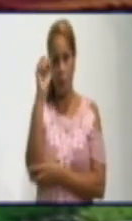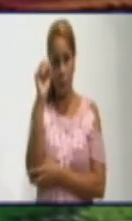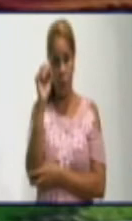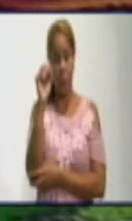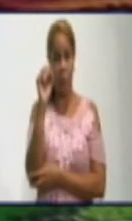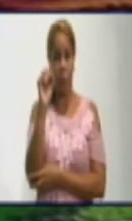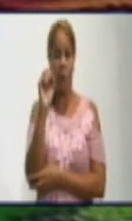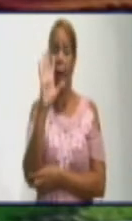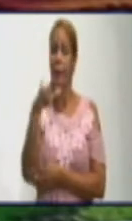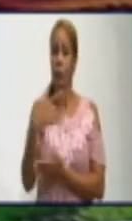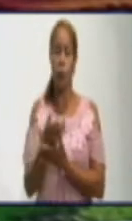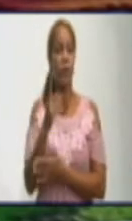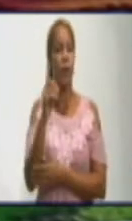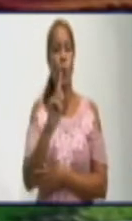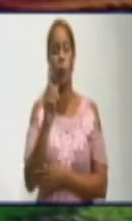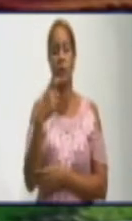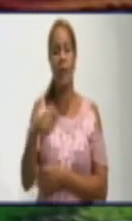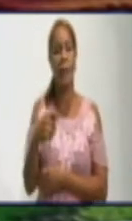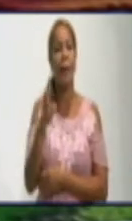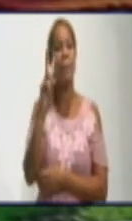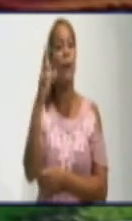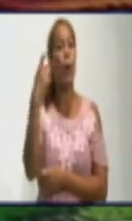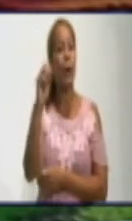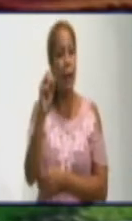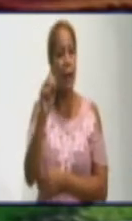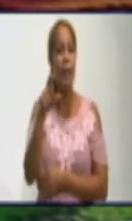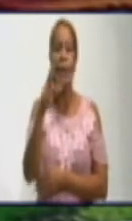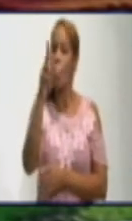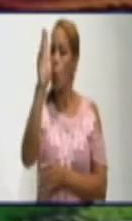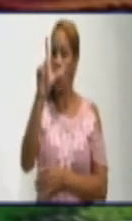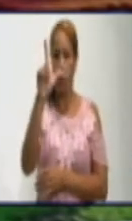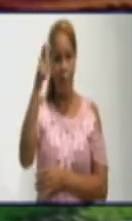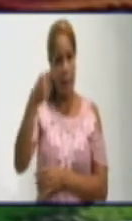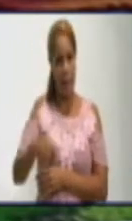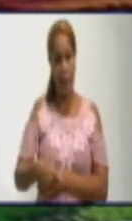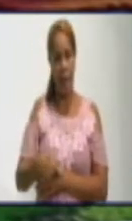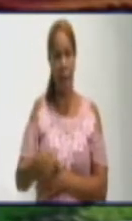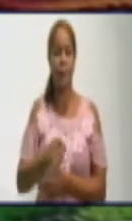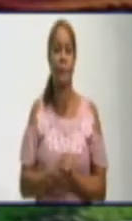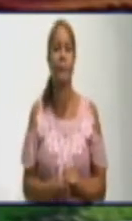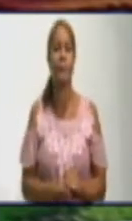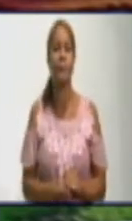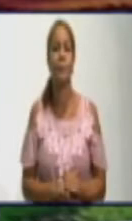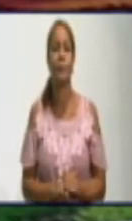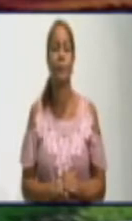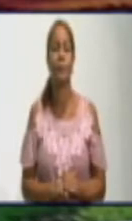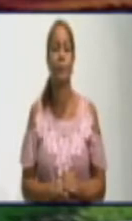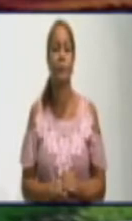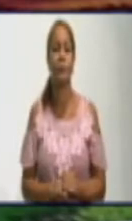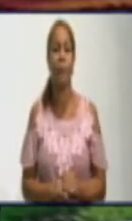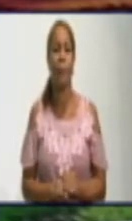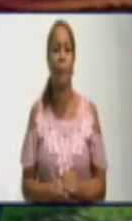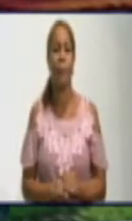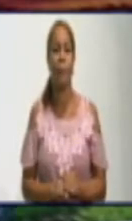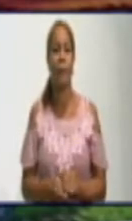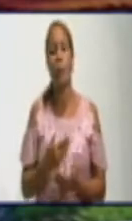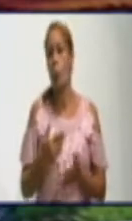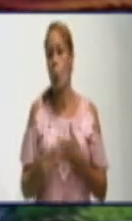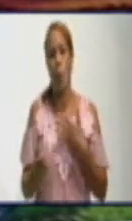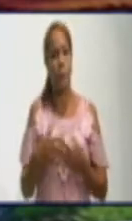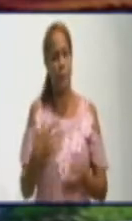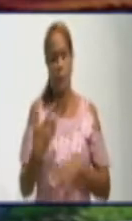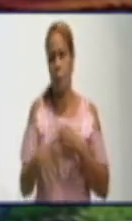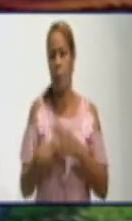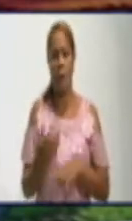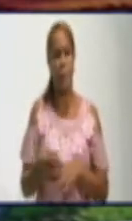violar lo establecido por acueducto o por acueducto en el servicio de abasto de agua, sea cual sea la